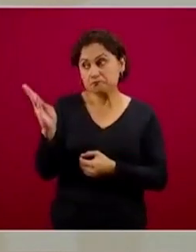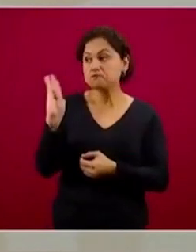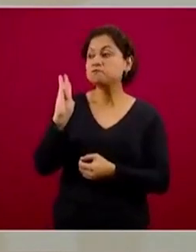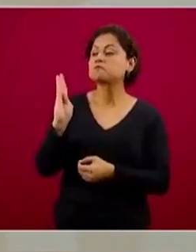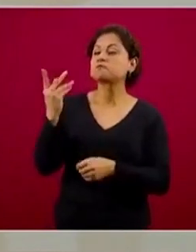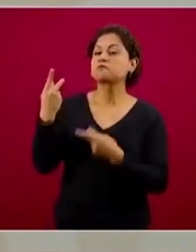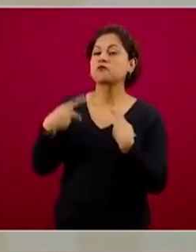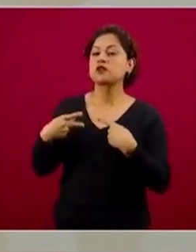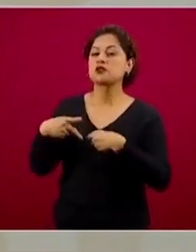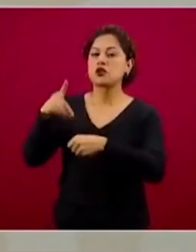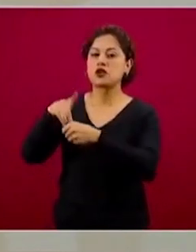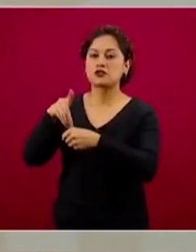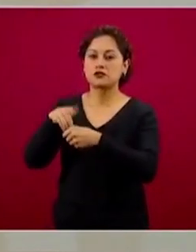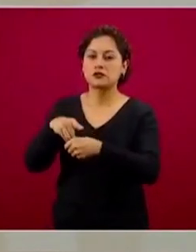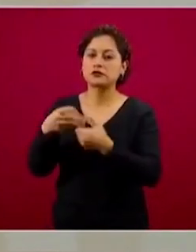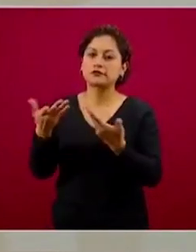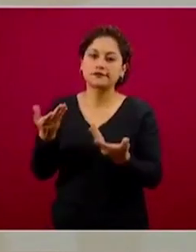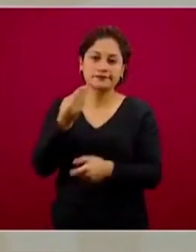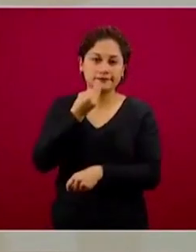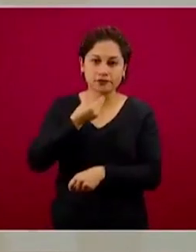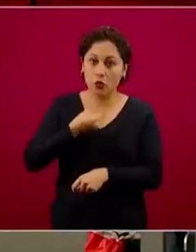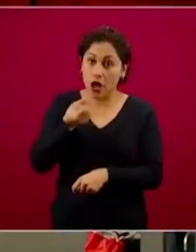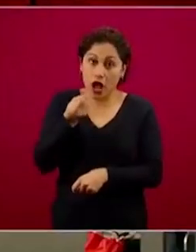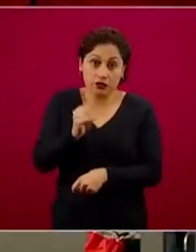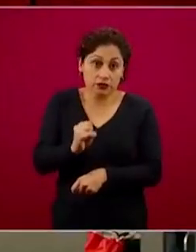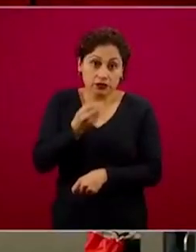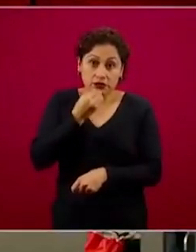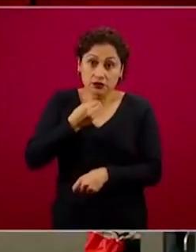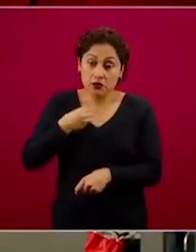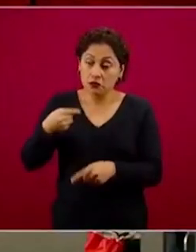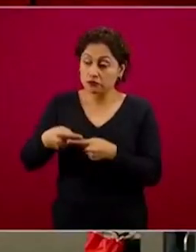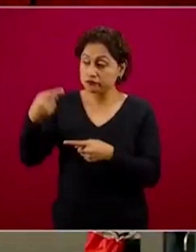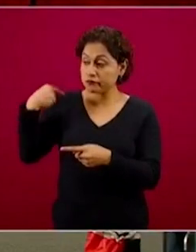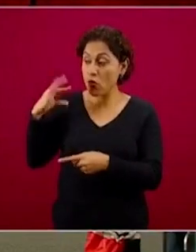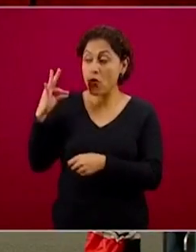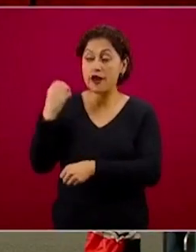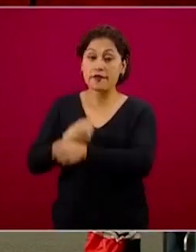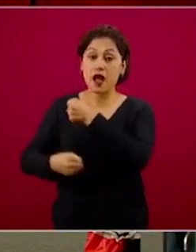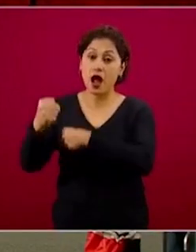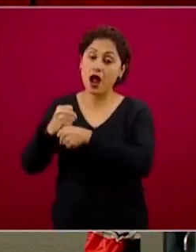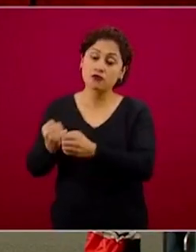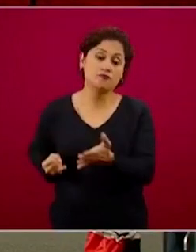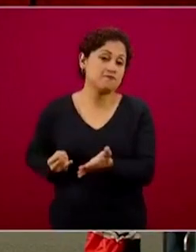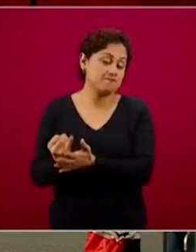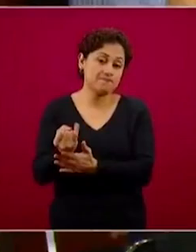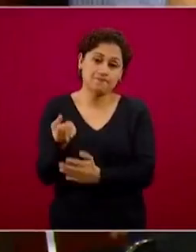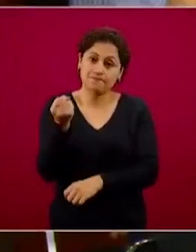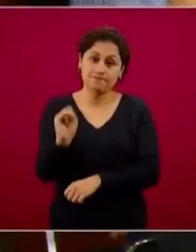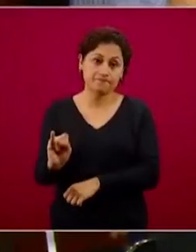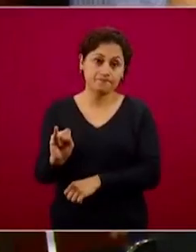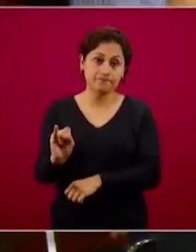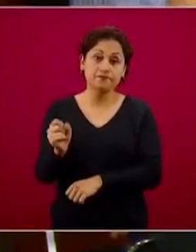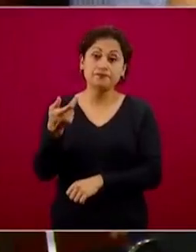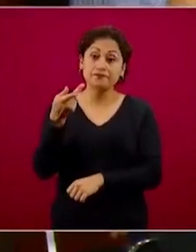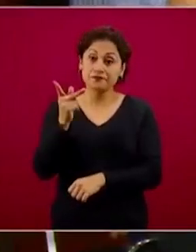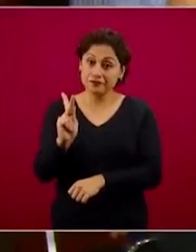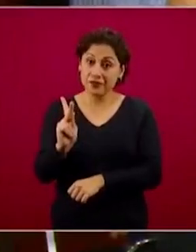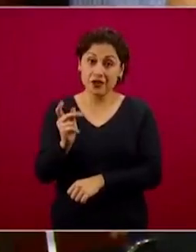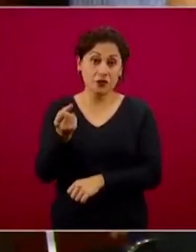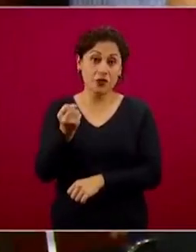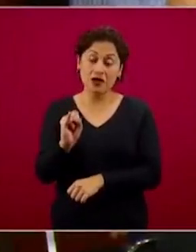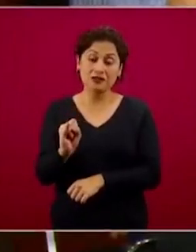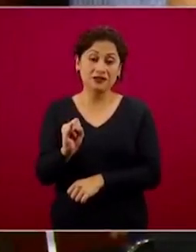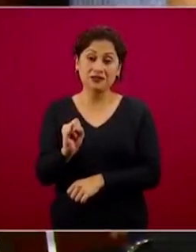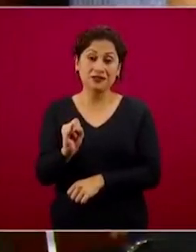En forma práctica ha resuelto por casi cuatro décadas la disponibilidad de sangre, pero no es conveniente por